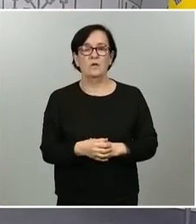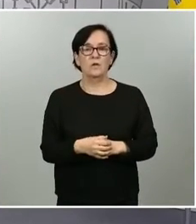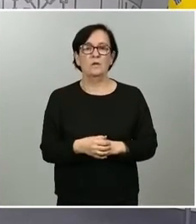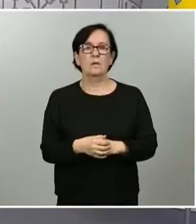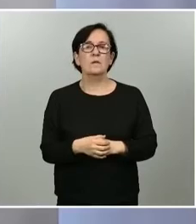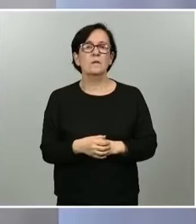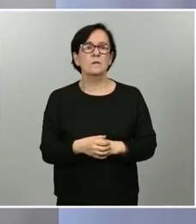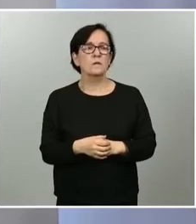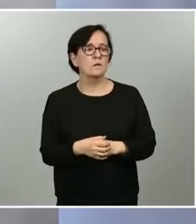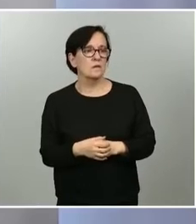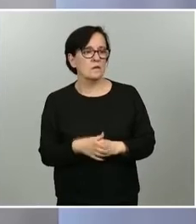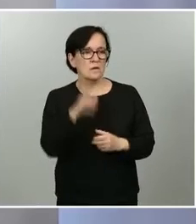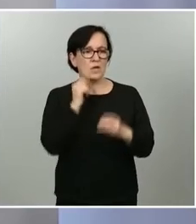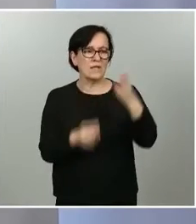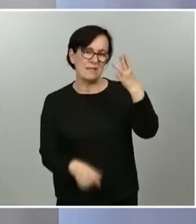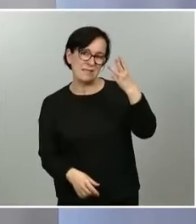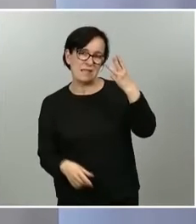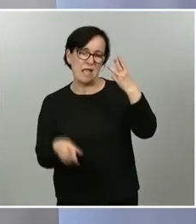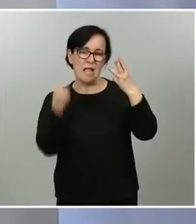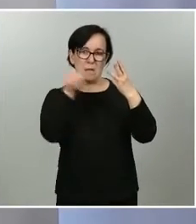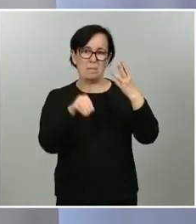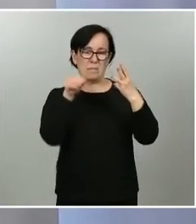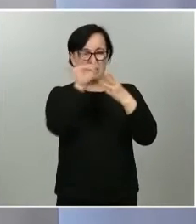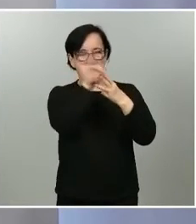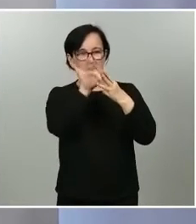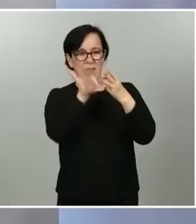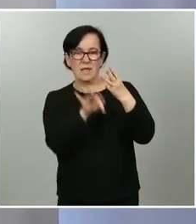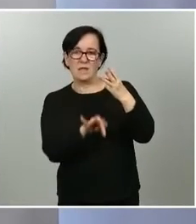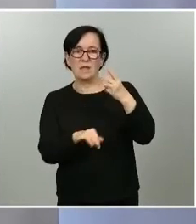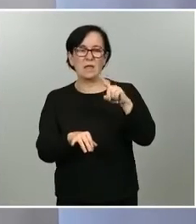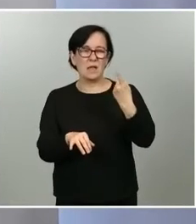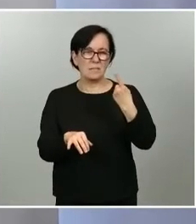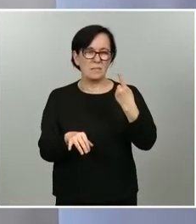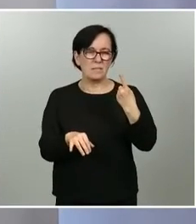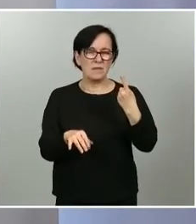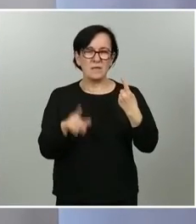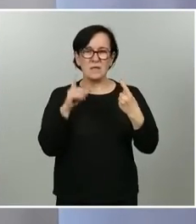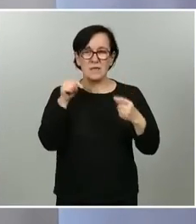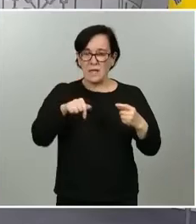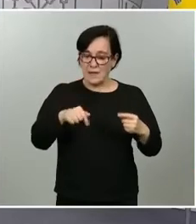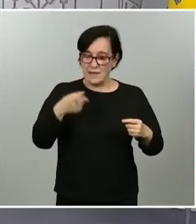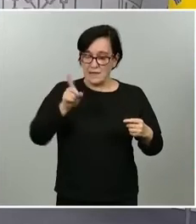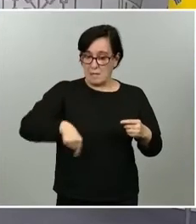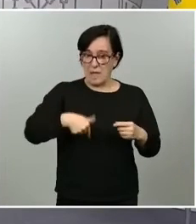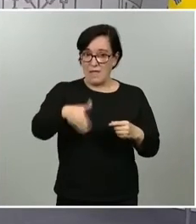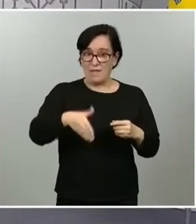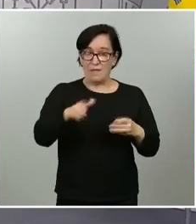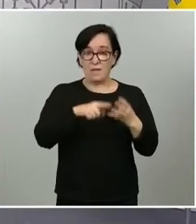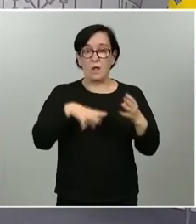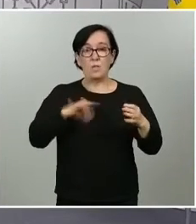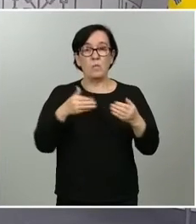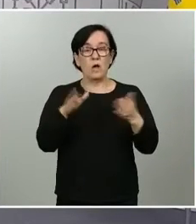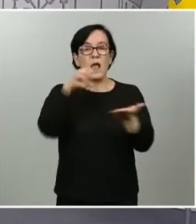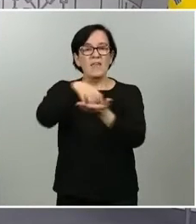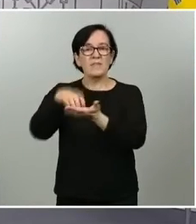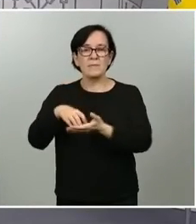voy a lanzar tres preguntas la primera es se estima que a finales de este mes puedan reabrir algunos centros educativos